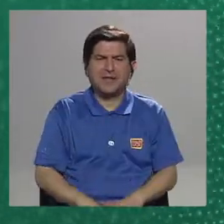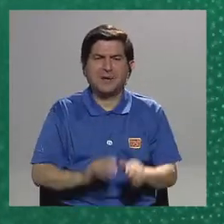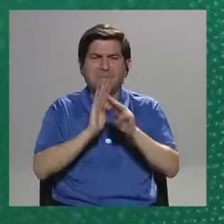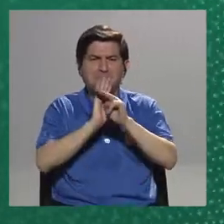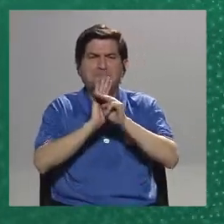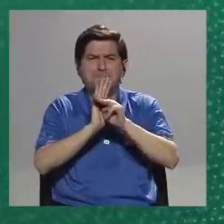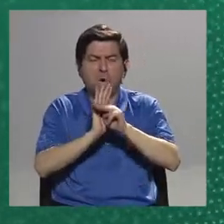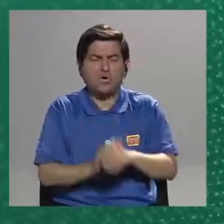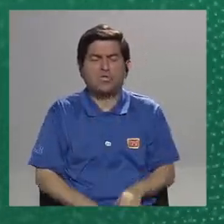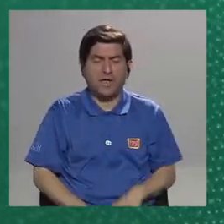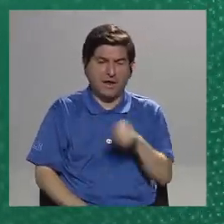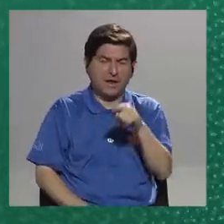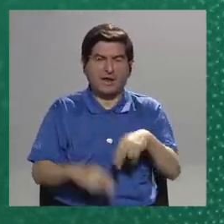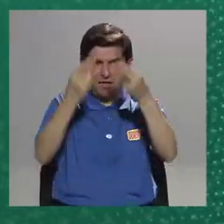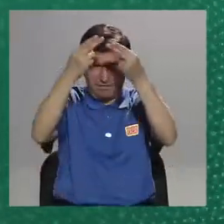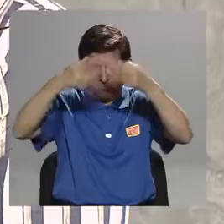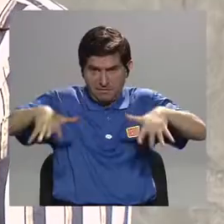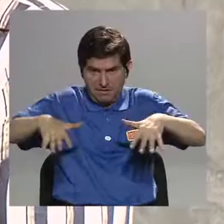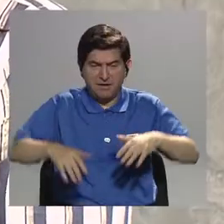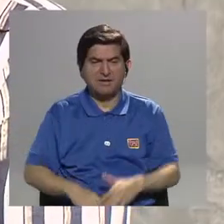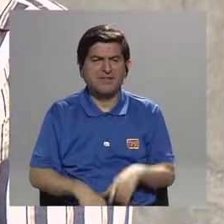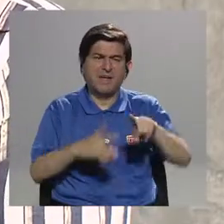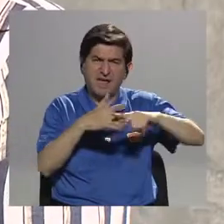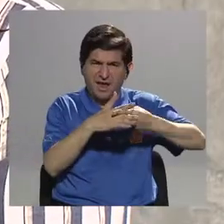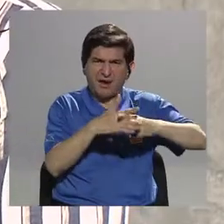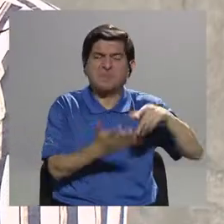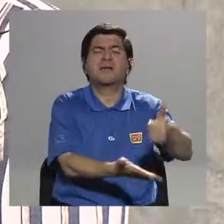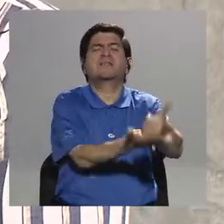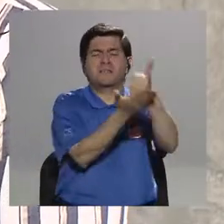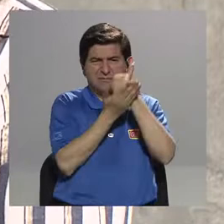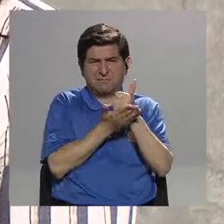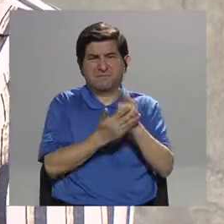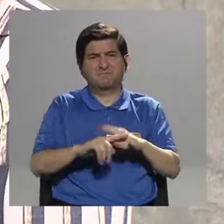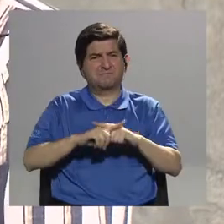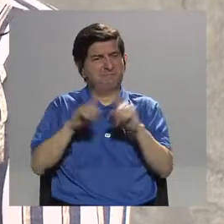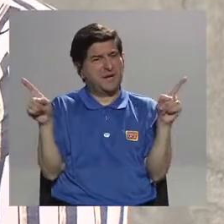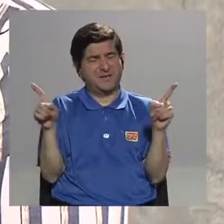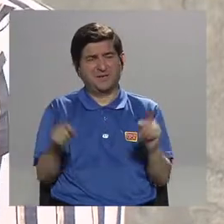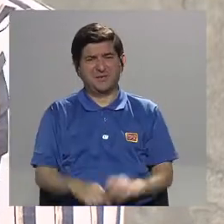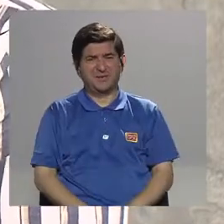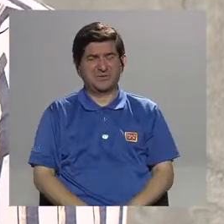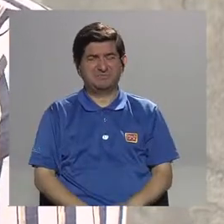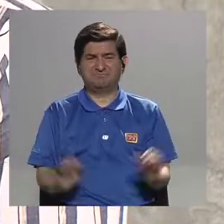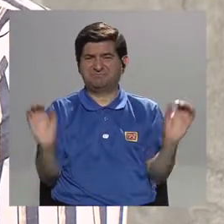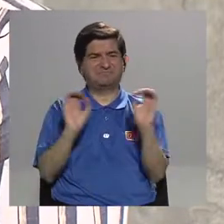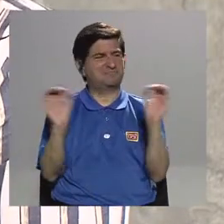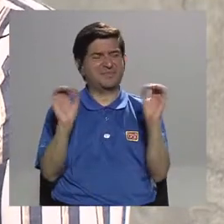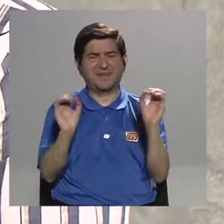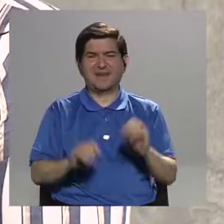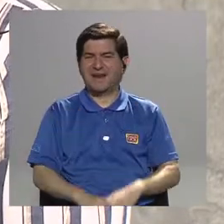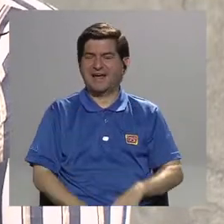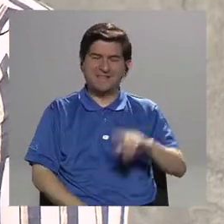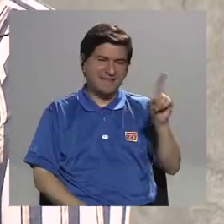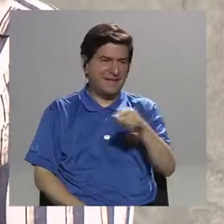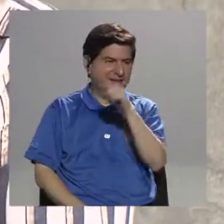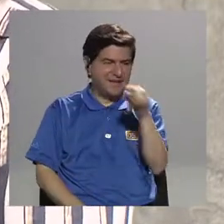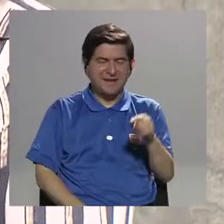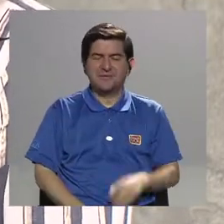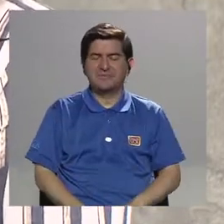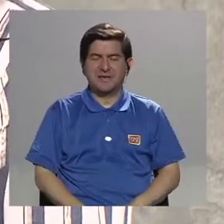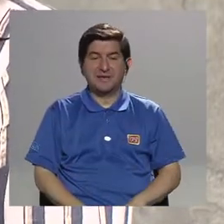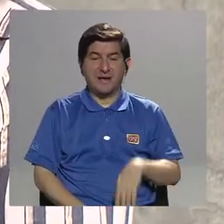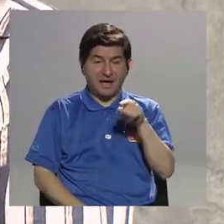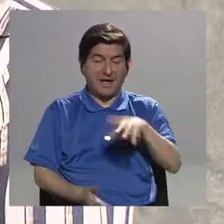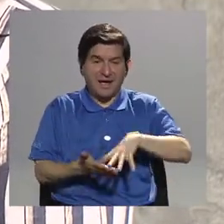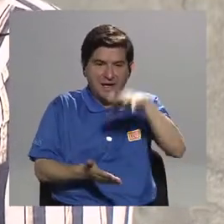Eso es una herramienta que ayuda, pero nada de eso va a quitar la enseñanza con el cuerpo humano. ¿Cómo sustituir? Me imagino que también